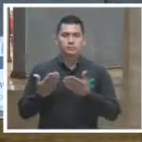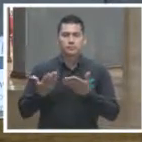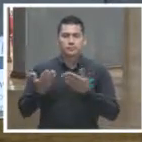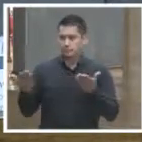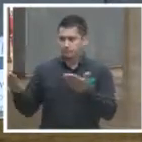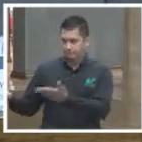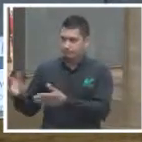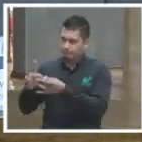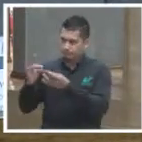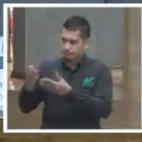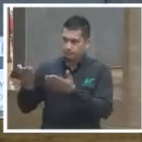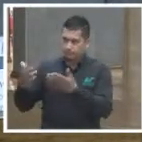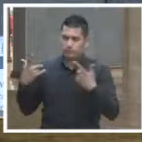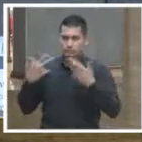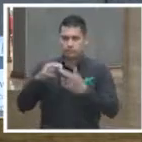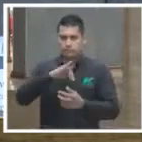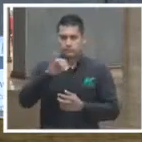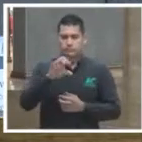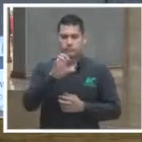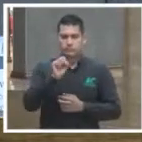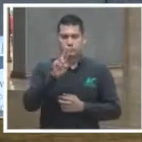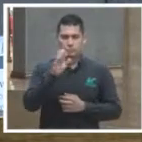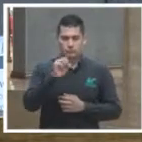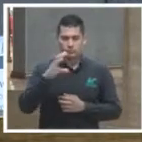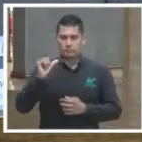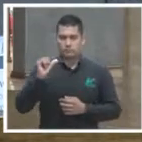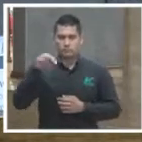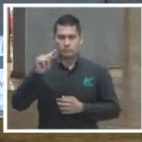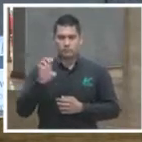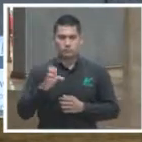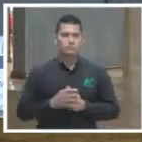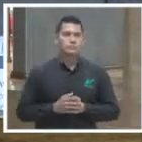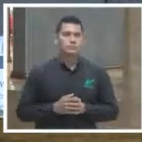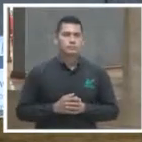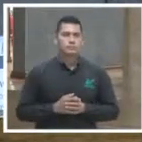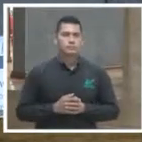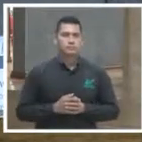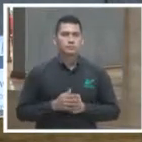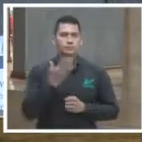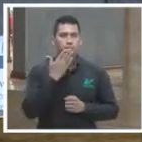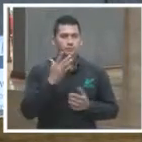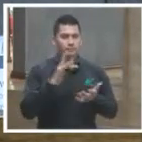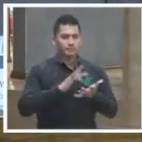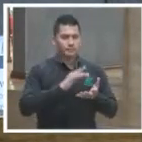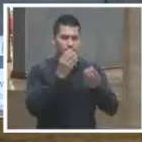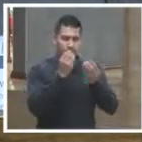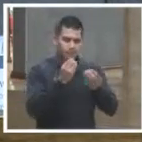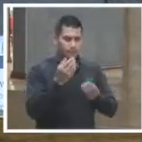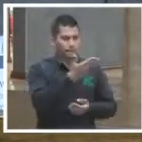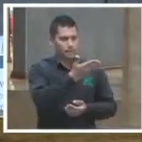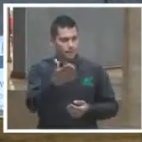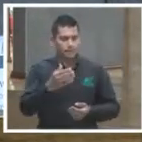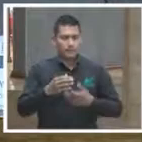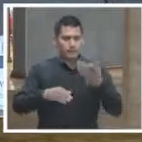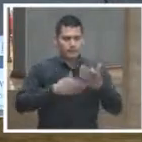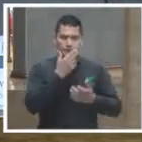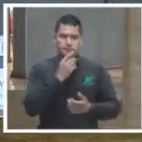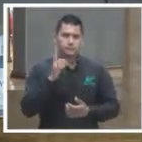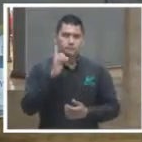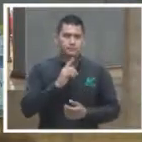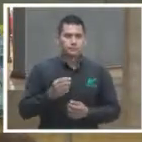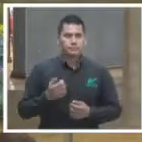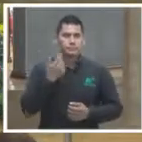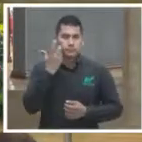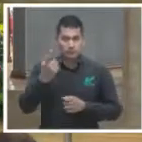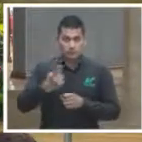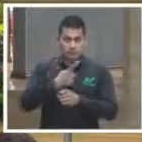uso de la voz, por favor, al maestro Jesús Cantú. Muchas gracias. Muy buenas tardes a todas y a todos. Pues bueno, quiero agradecer en primera instancia